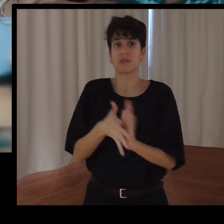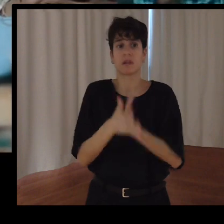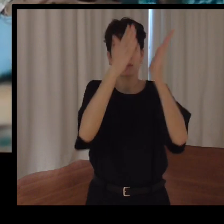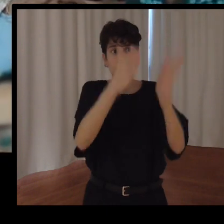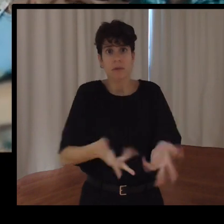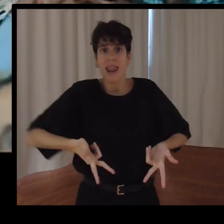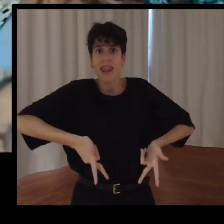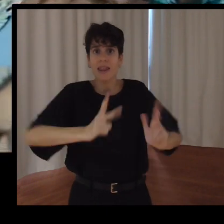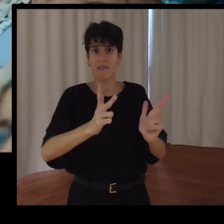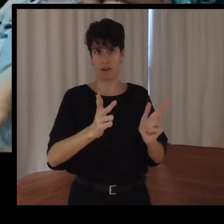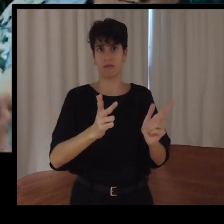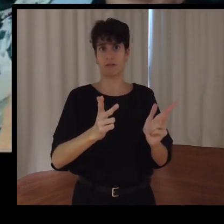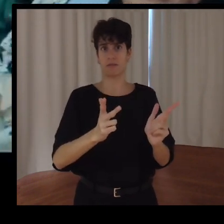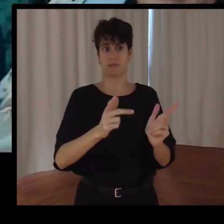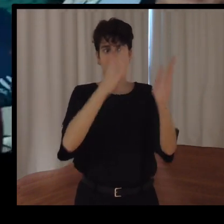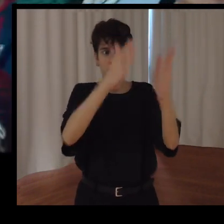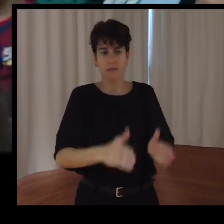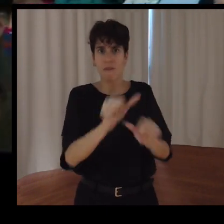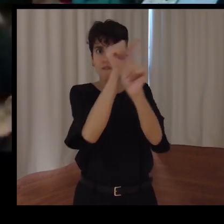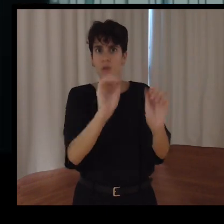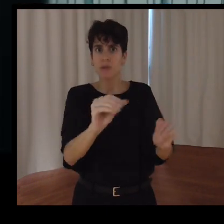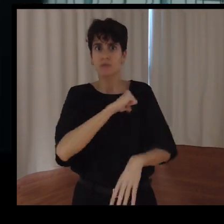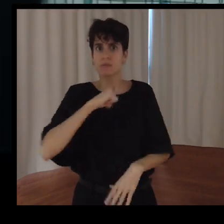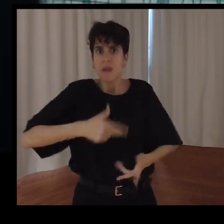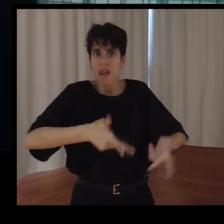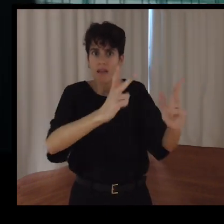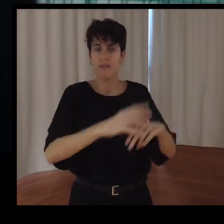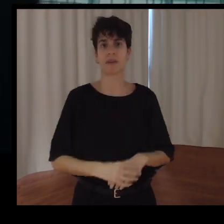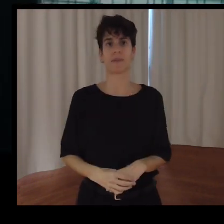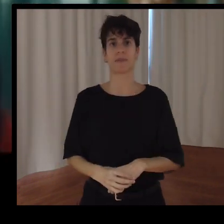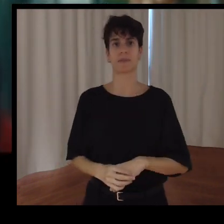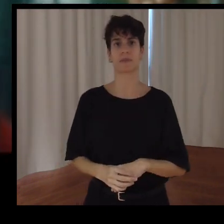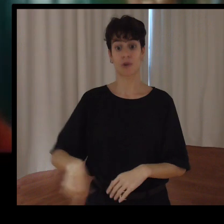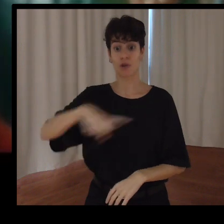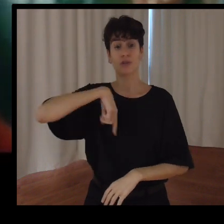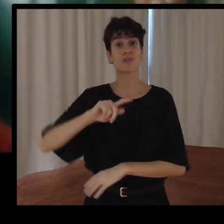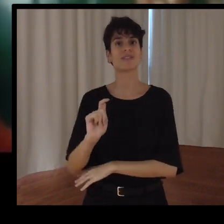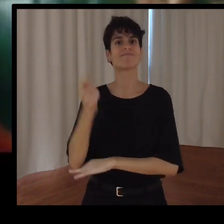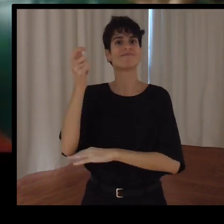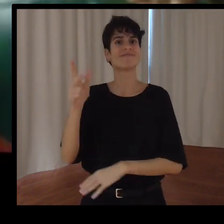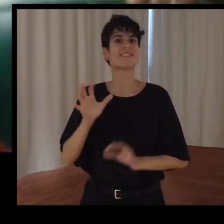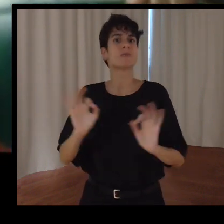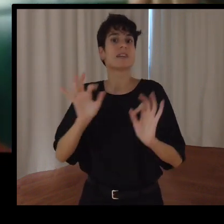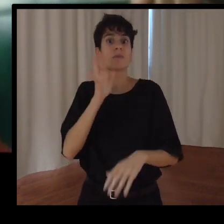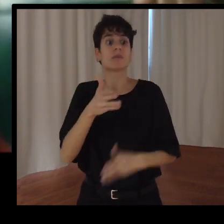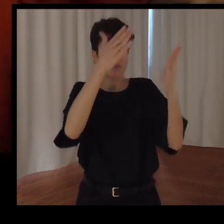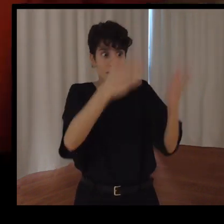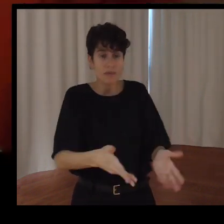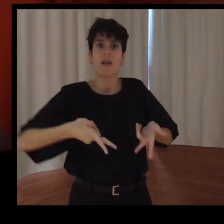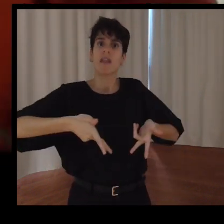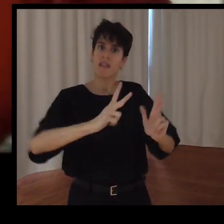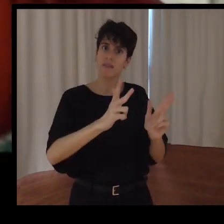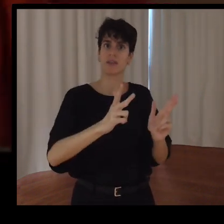Y nosotros, si tenemos algún mérito en esta vida, ha sido de dejarlos hacer. Yo creo que el objetivo de